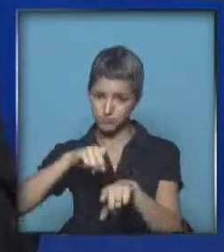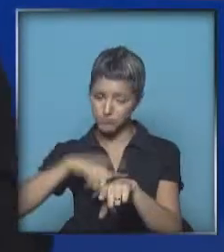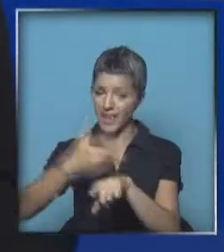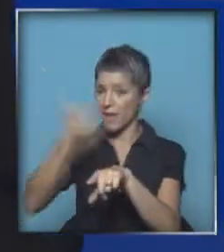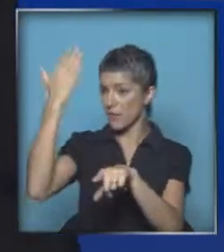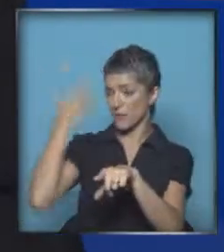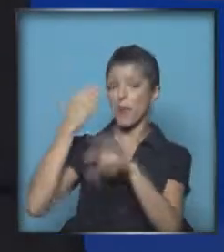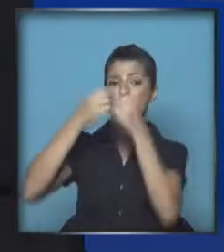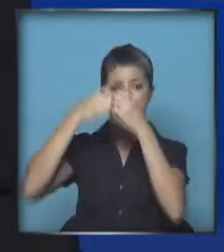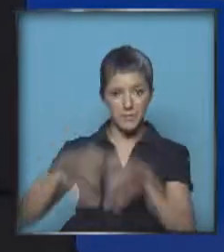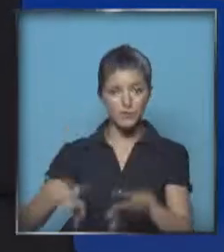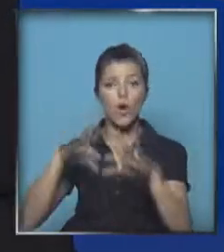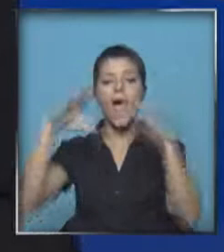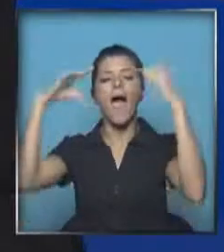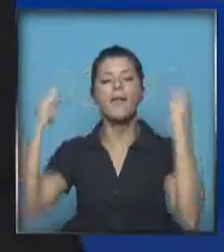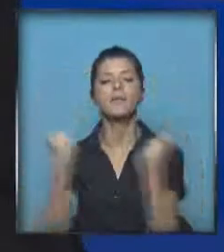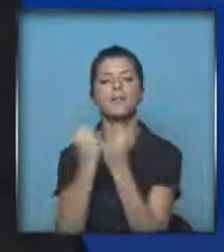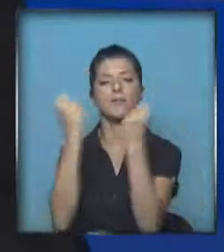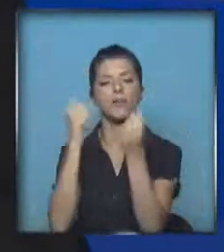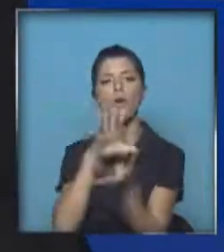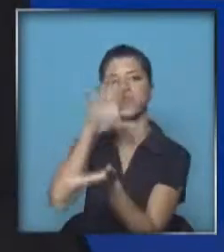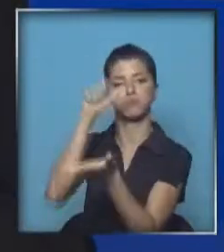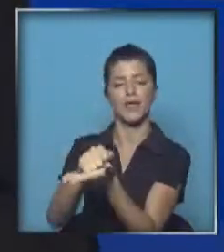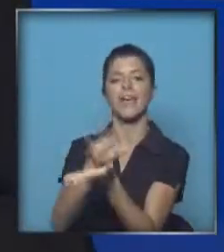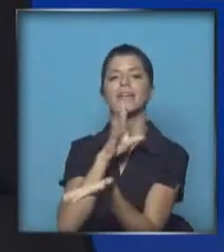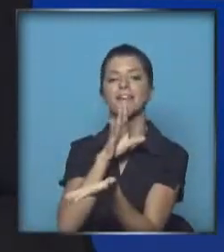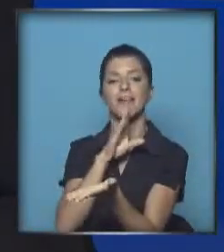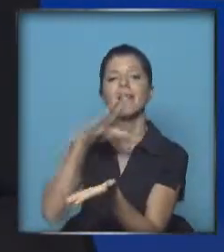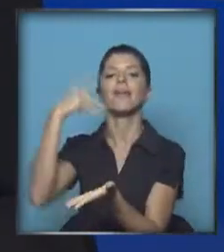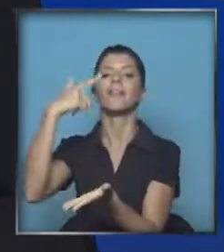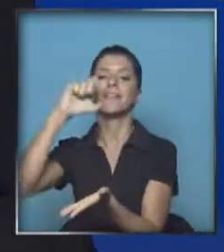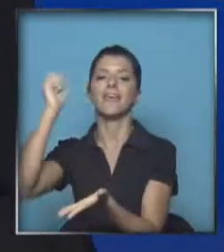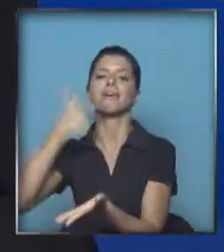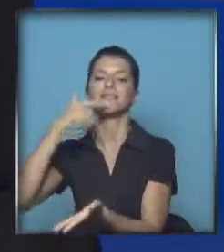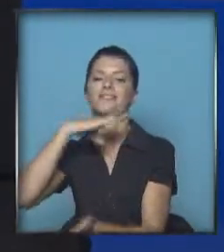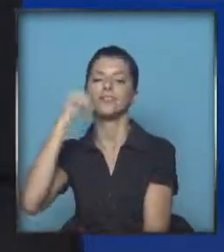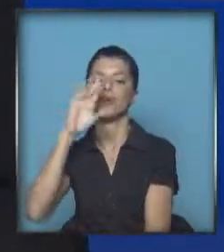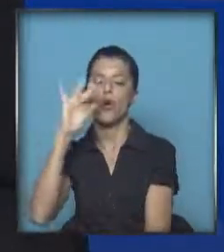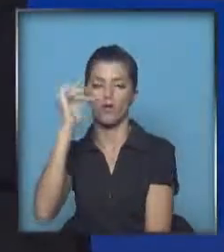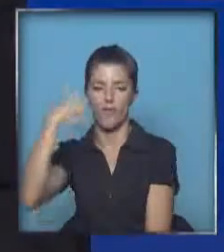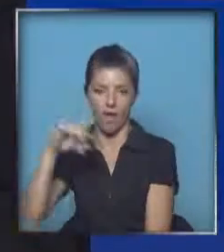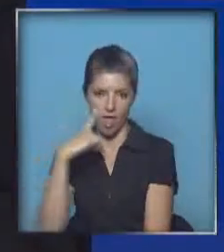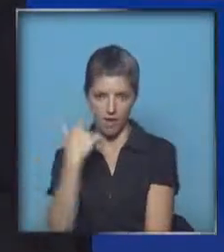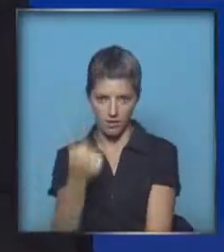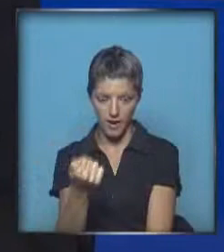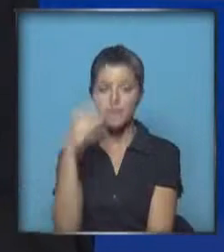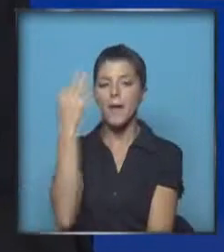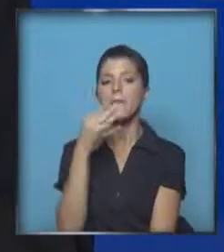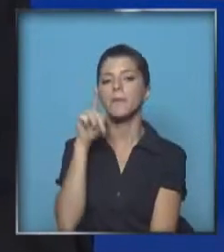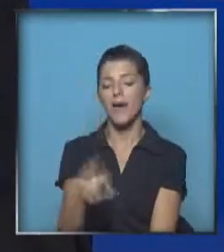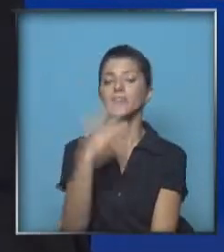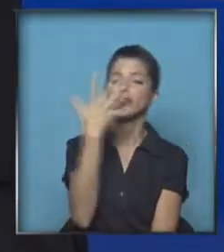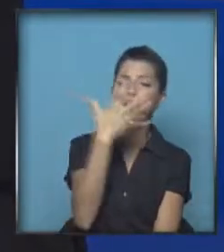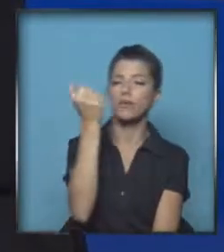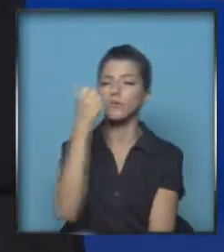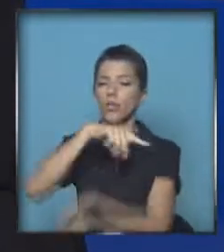del comienzo de un nuevo aniversario de la ocupación israelí de Cisjordania, la Franja de Gaza. En realidad, en el Medio Oriente están seis horas, cinco o seis